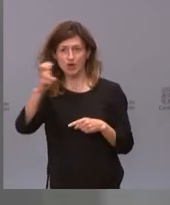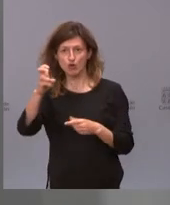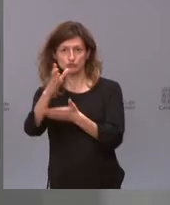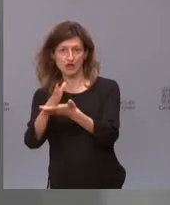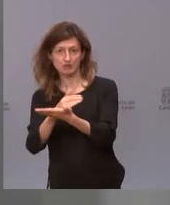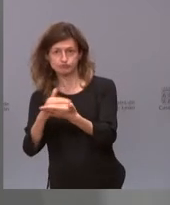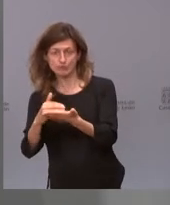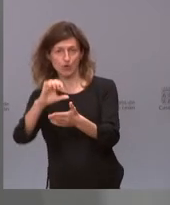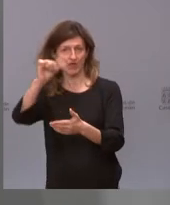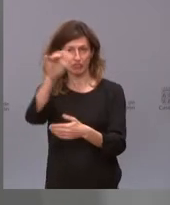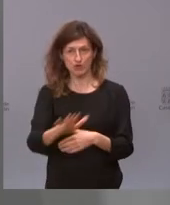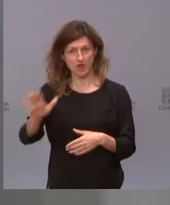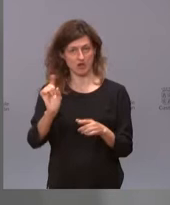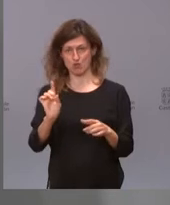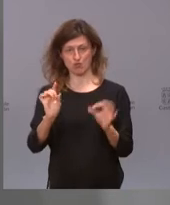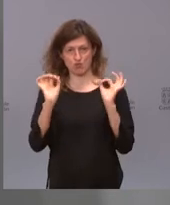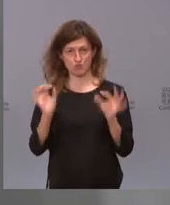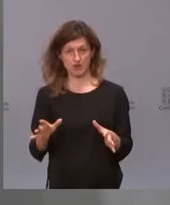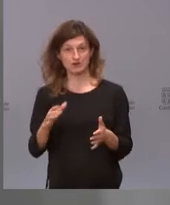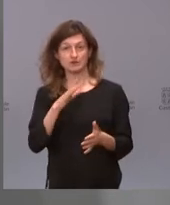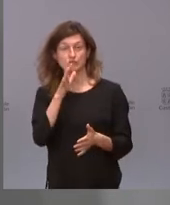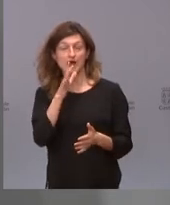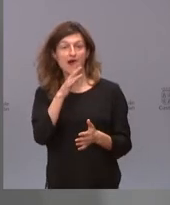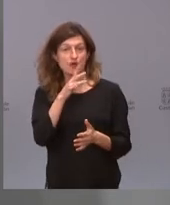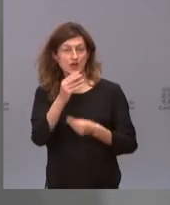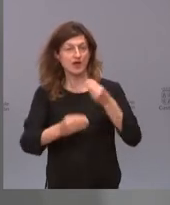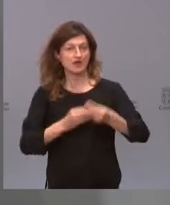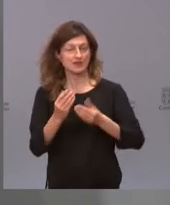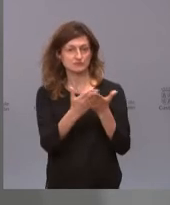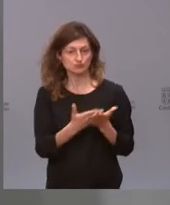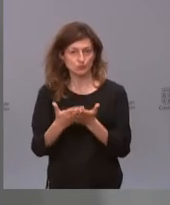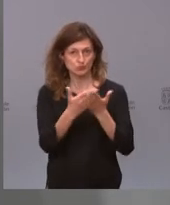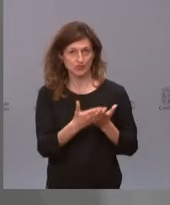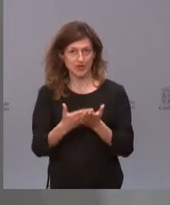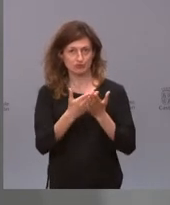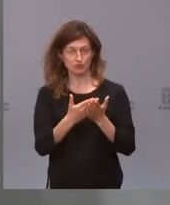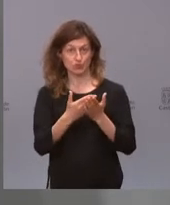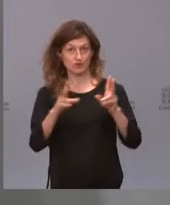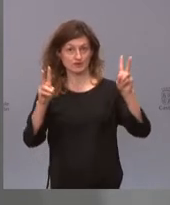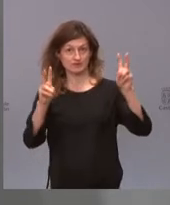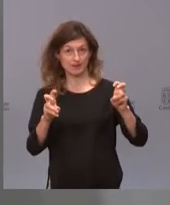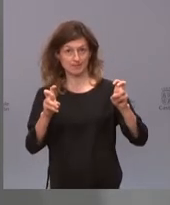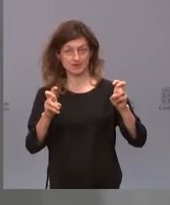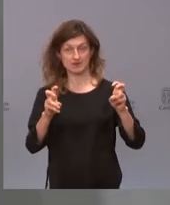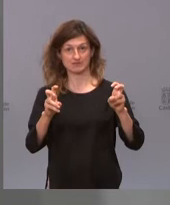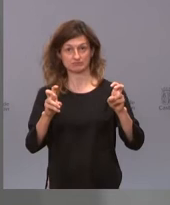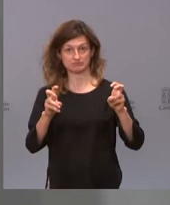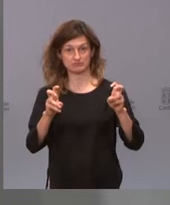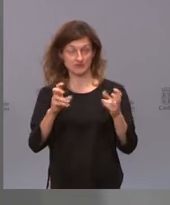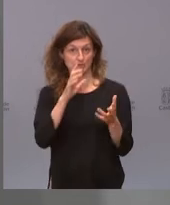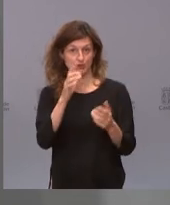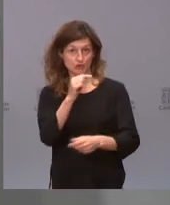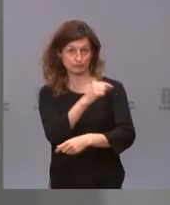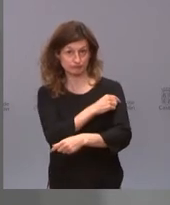hace a nivel nacional. El planteamiento que ahora lo que se está estudiando a nivel de la ponencia de